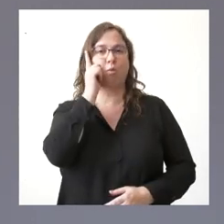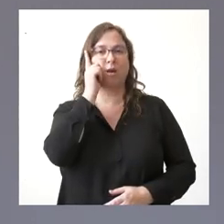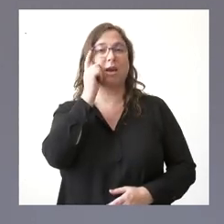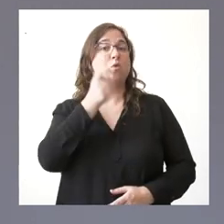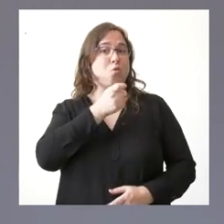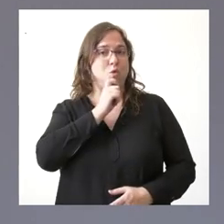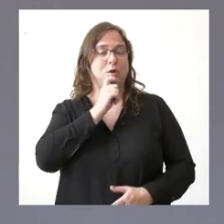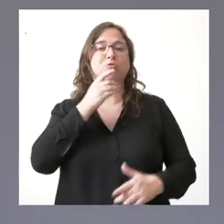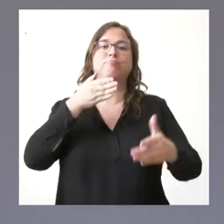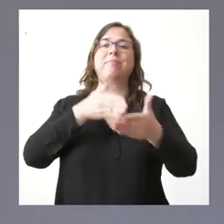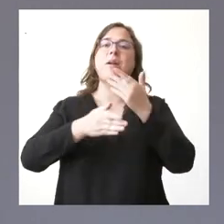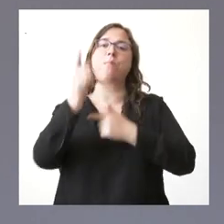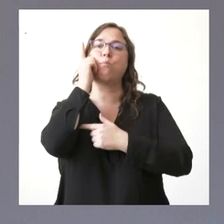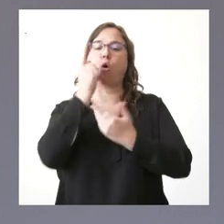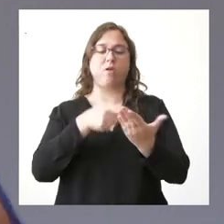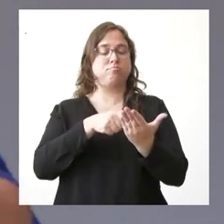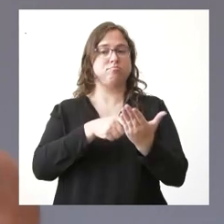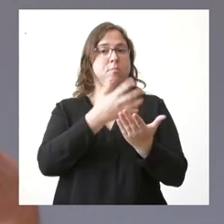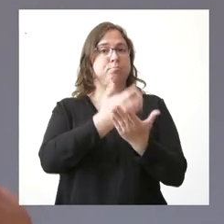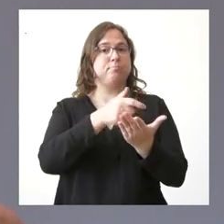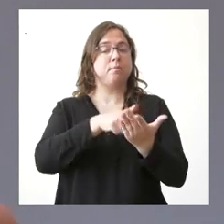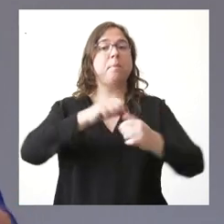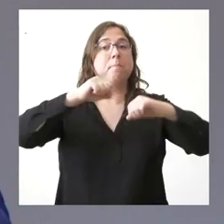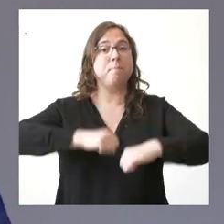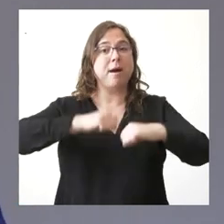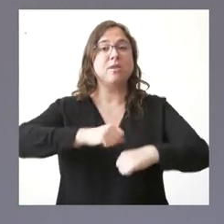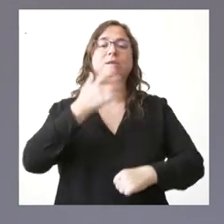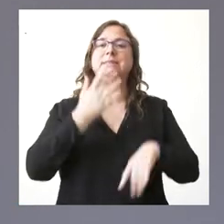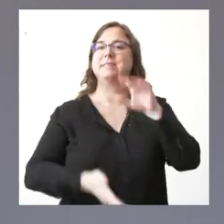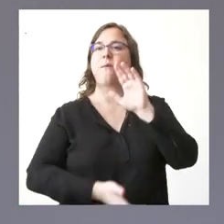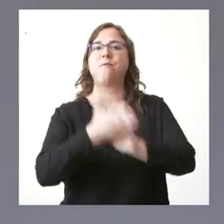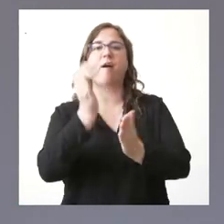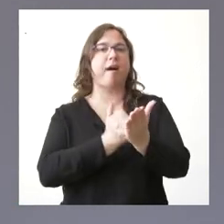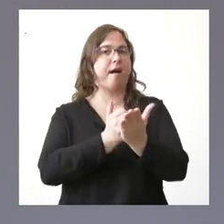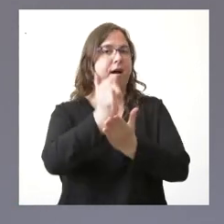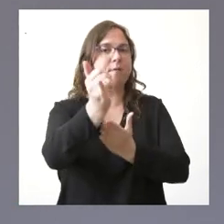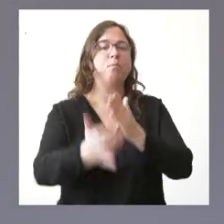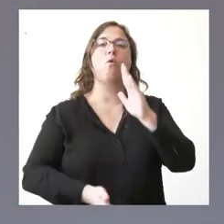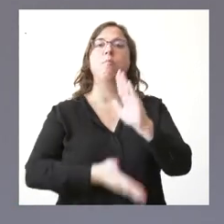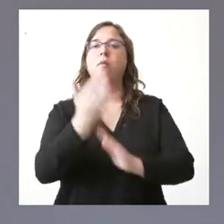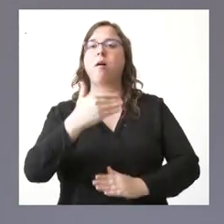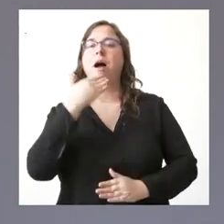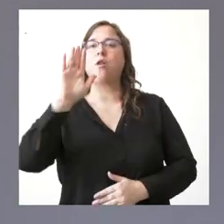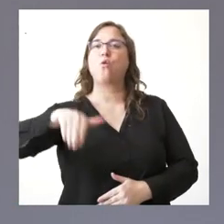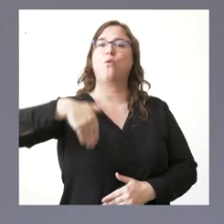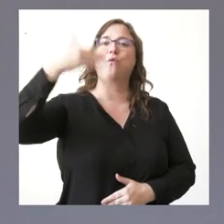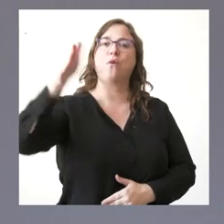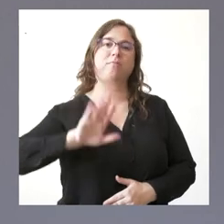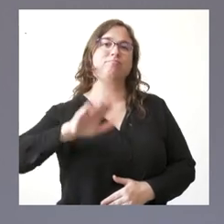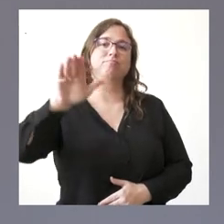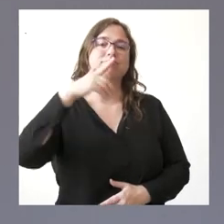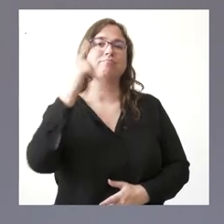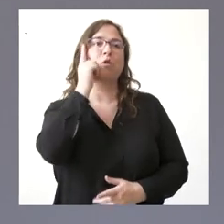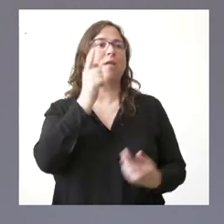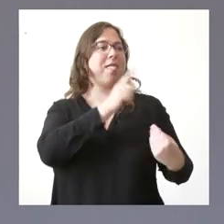dispositivos móviles que una persona mayor, si sale al campo o si sale a realizar alguna actividad fuera, pueda llevarse.